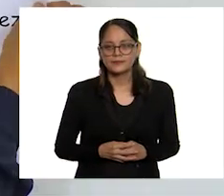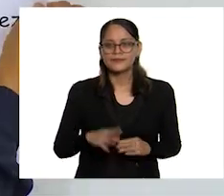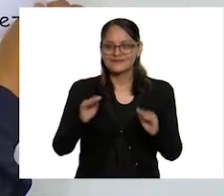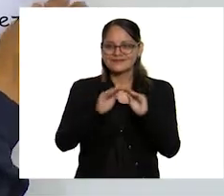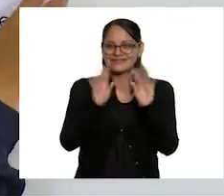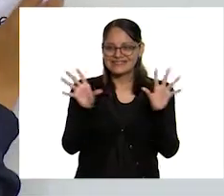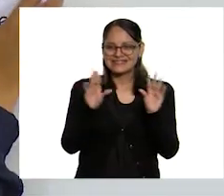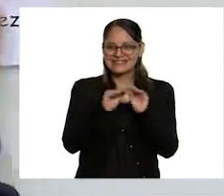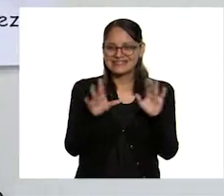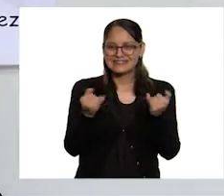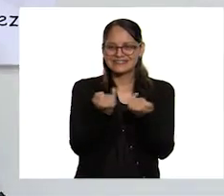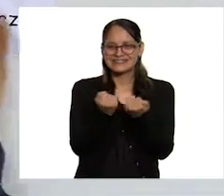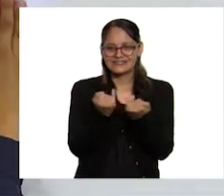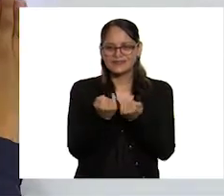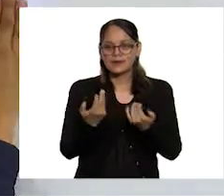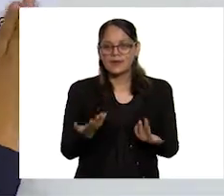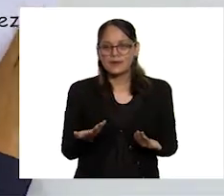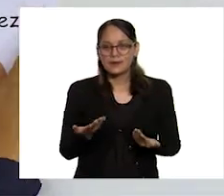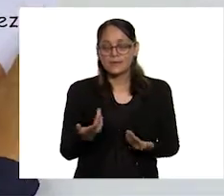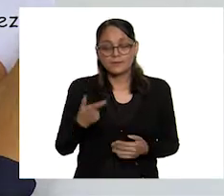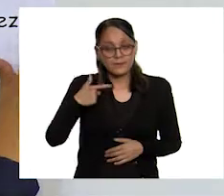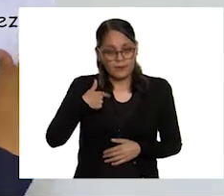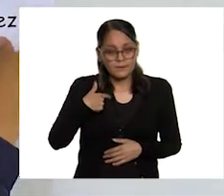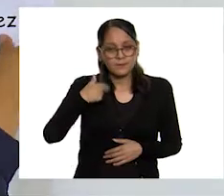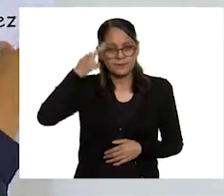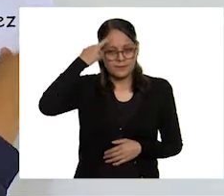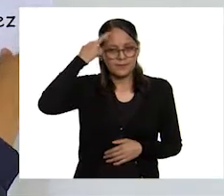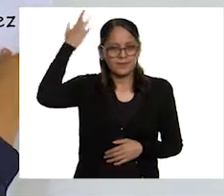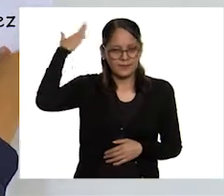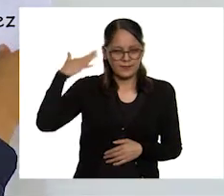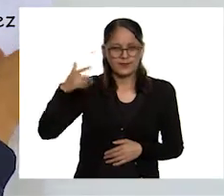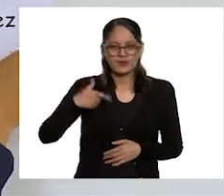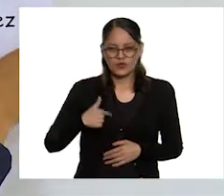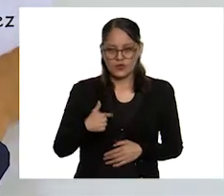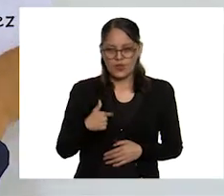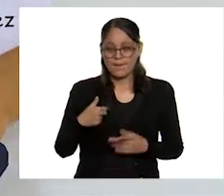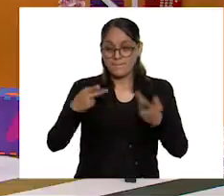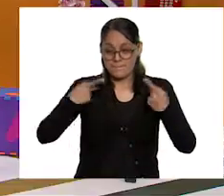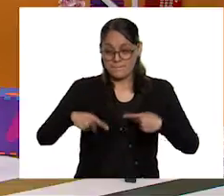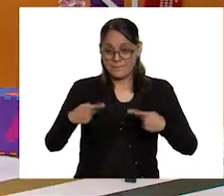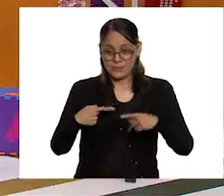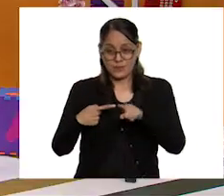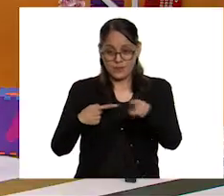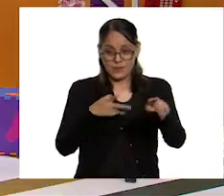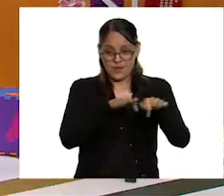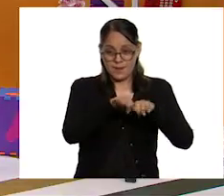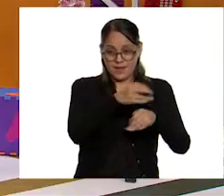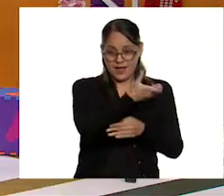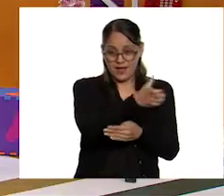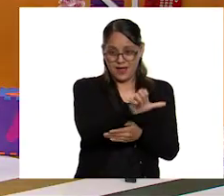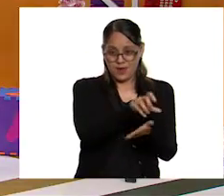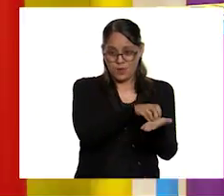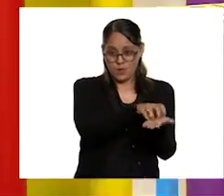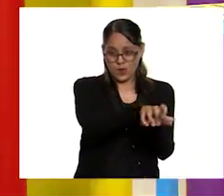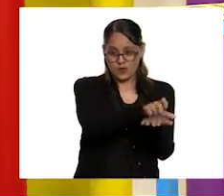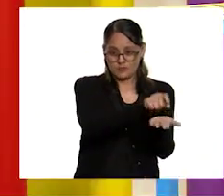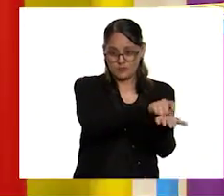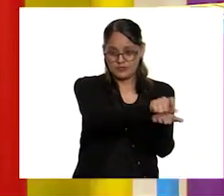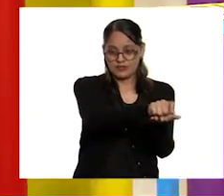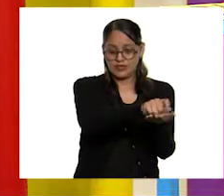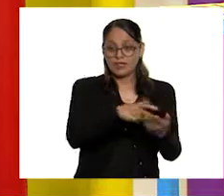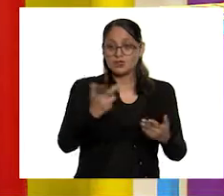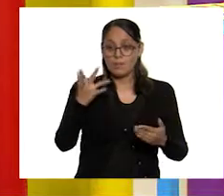Claro, es más, yo recuerdo, cuando le das la mano a un agricultor, se siente la